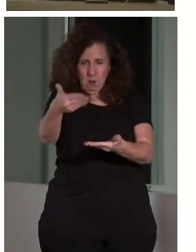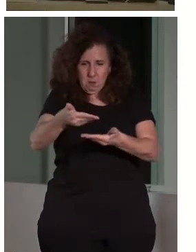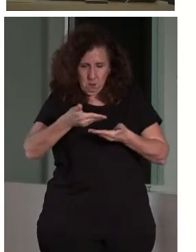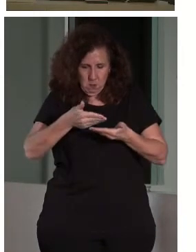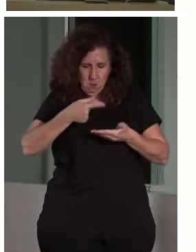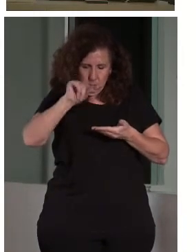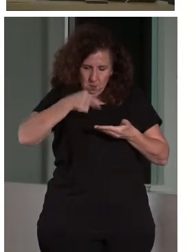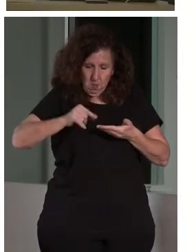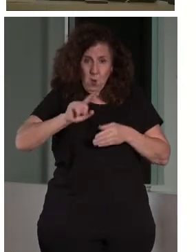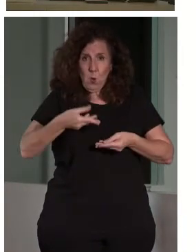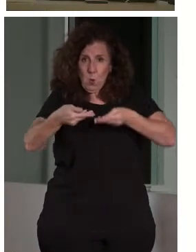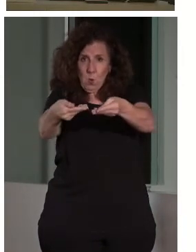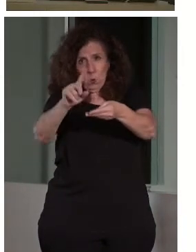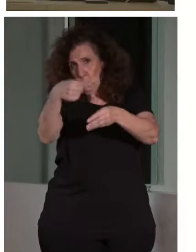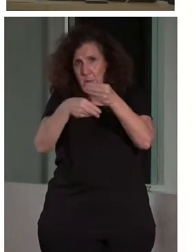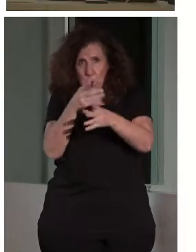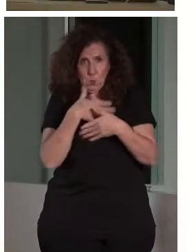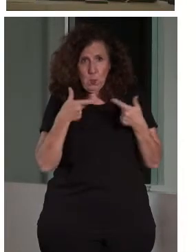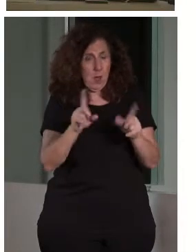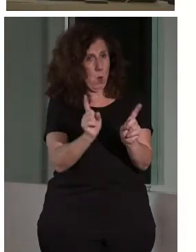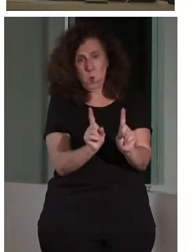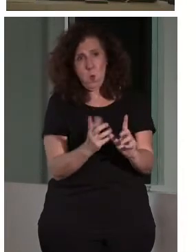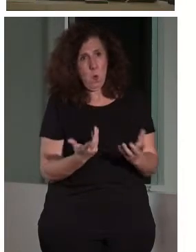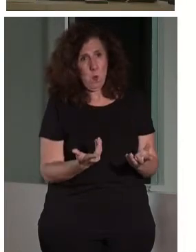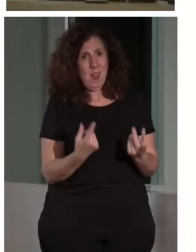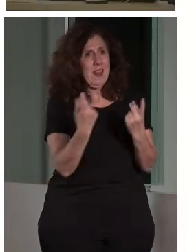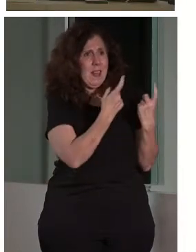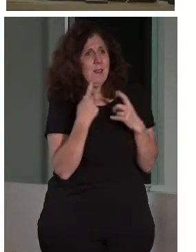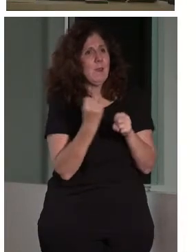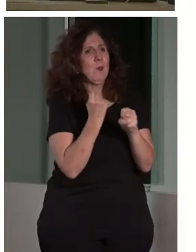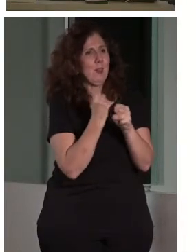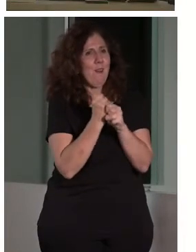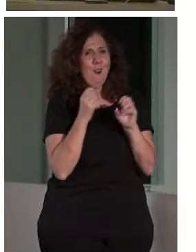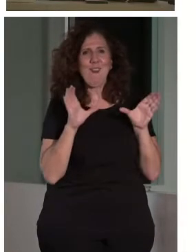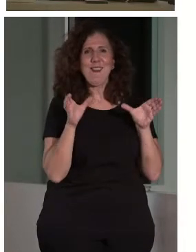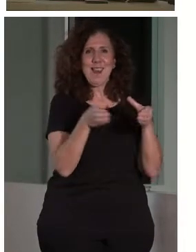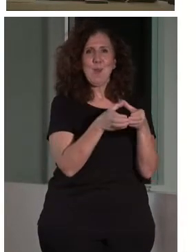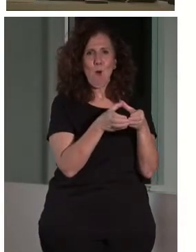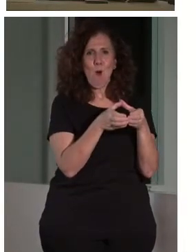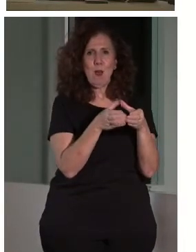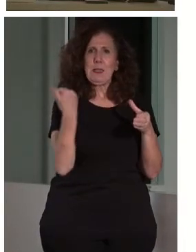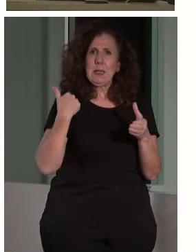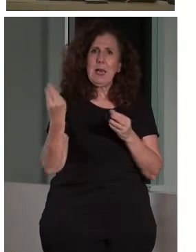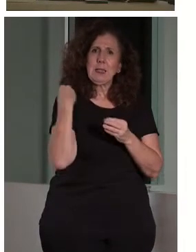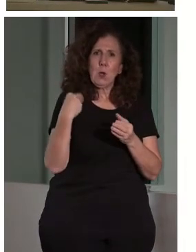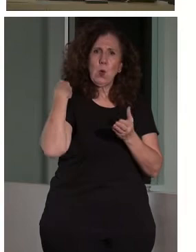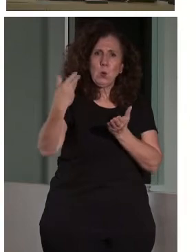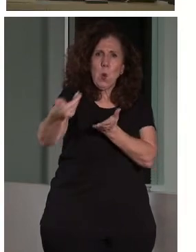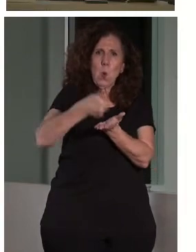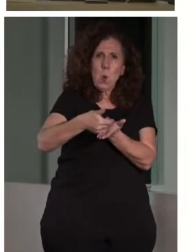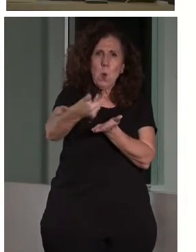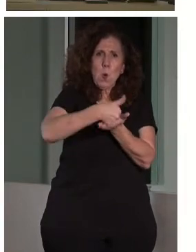Y luego vas a hacer lo que quieras. Entonces, necesitamos realmente trabajos en equipo. Se nos consultó muchísimas cosas. El mensaje fue,